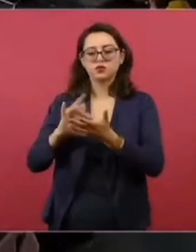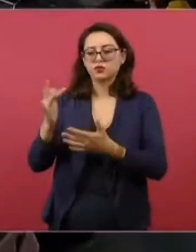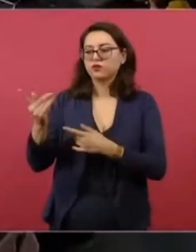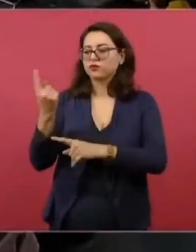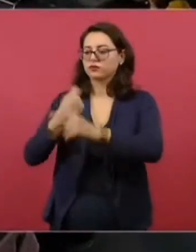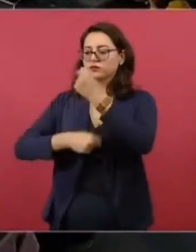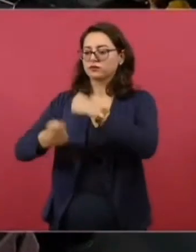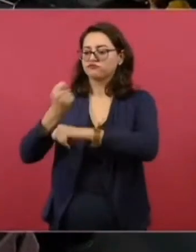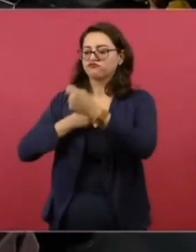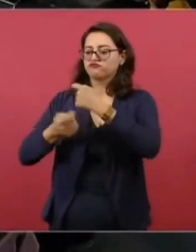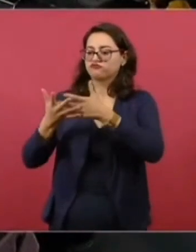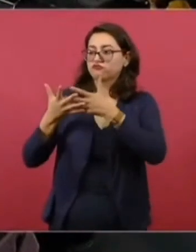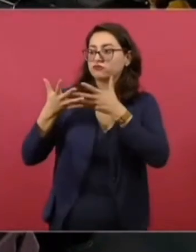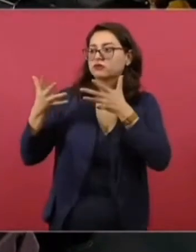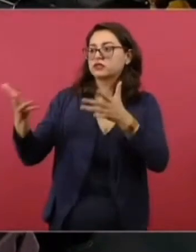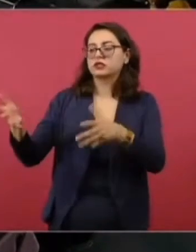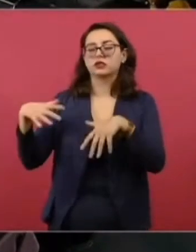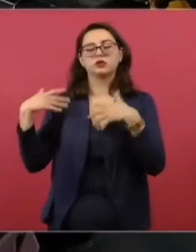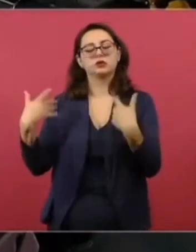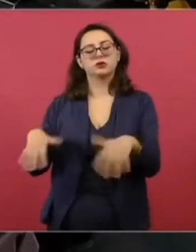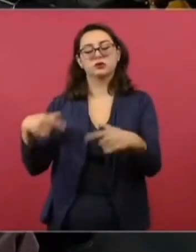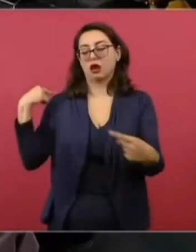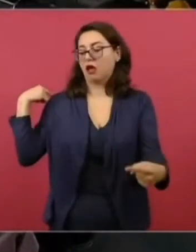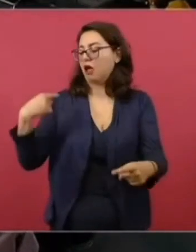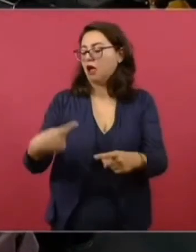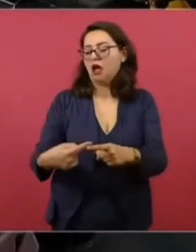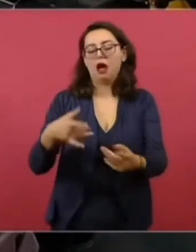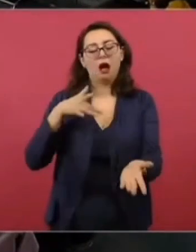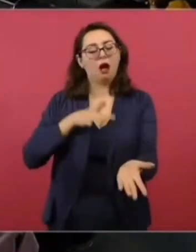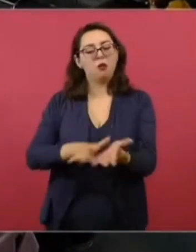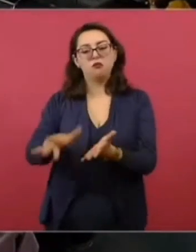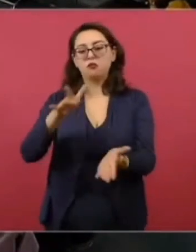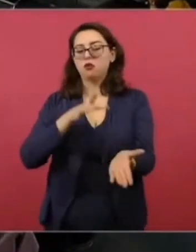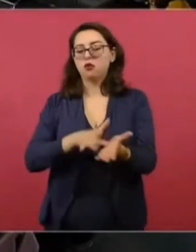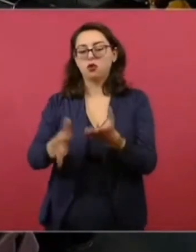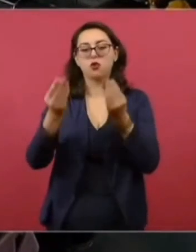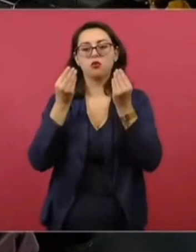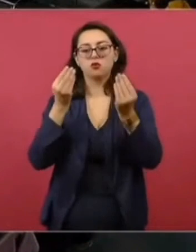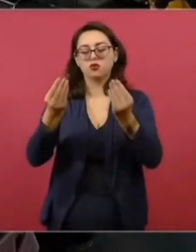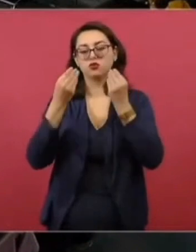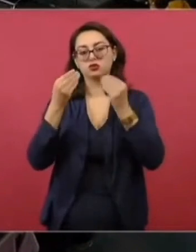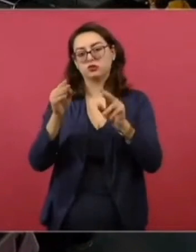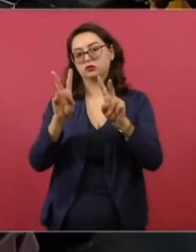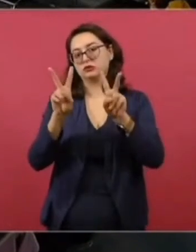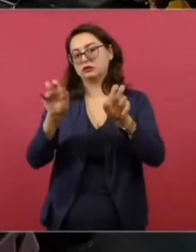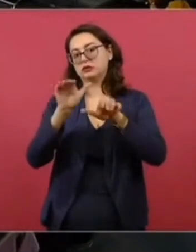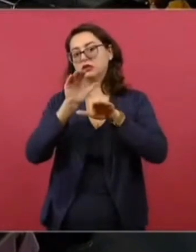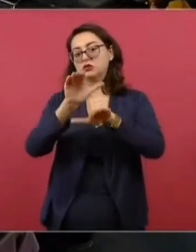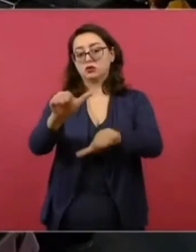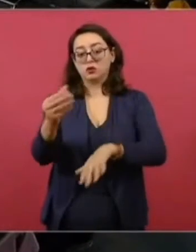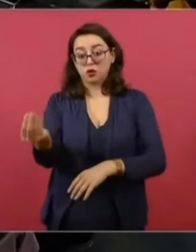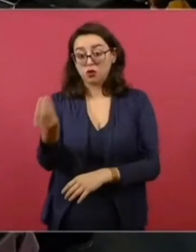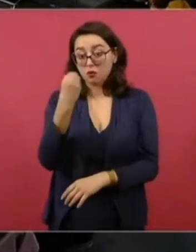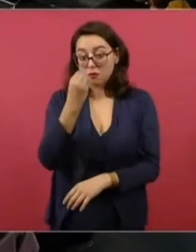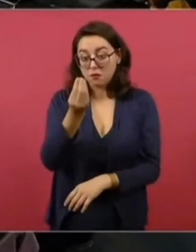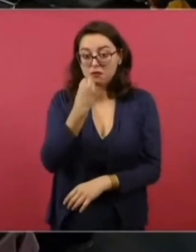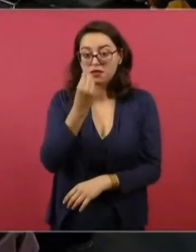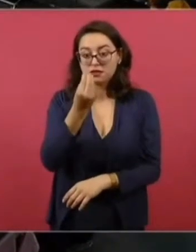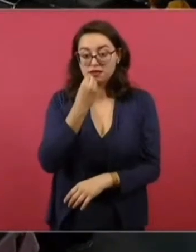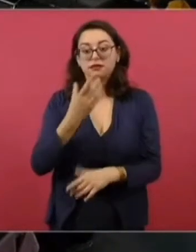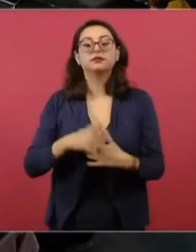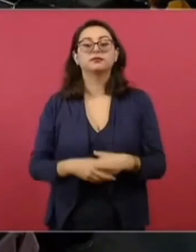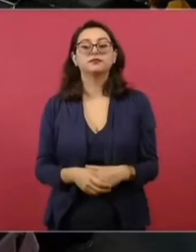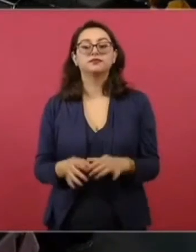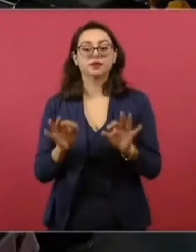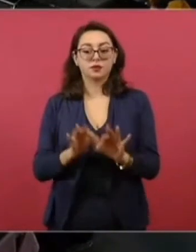comerciales nos han ayudado muchísimo. Es importante que la gente sepa que